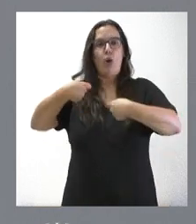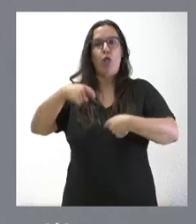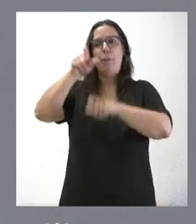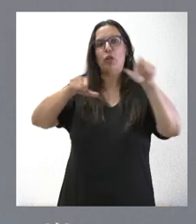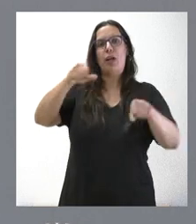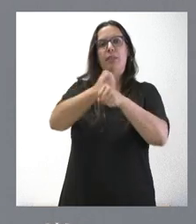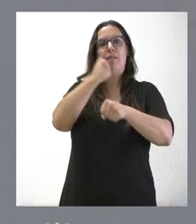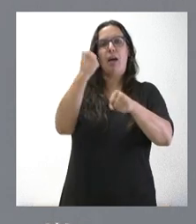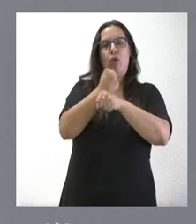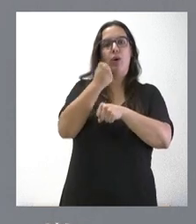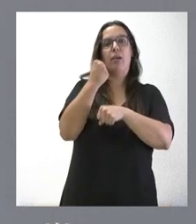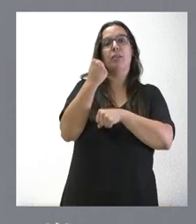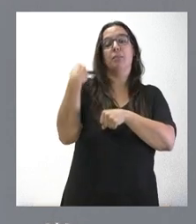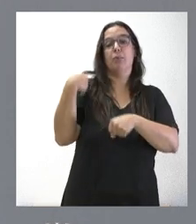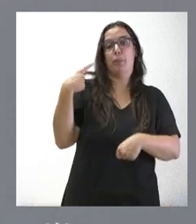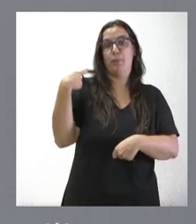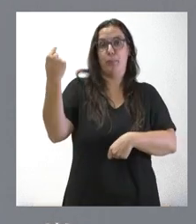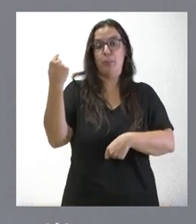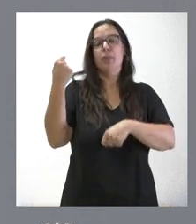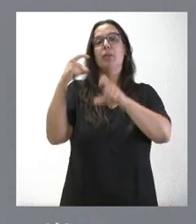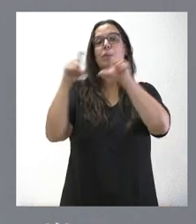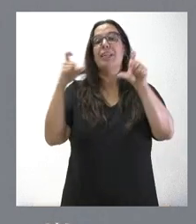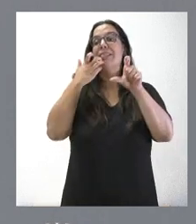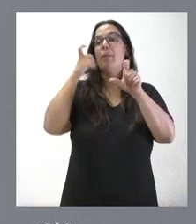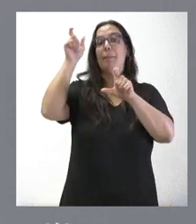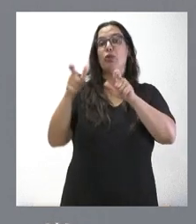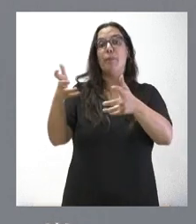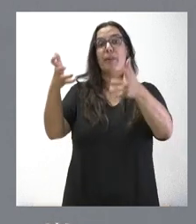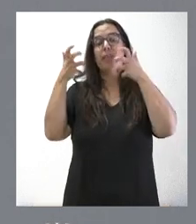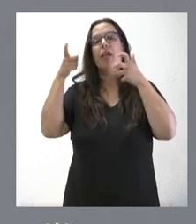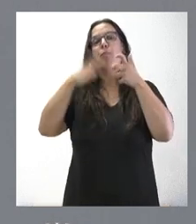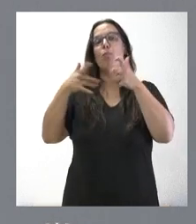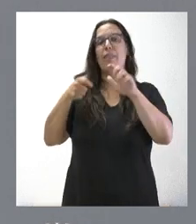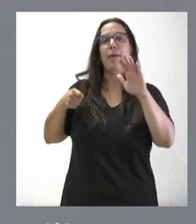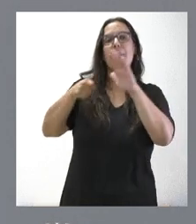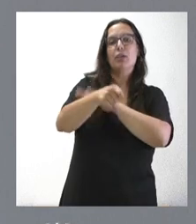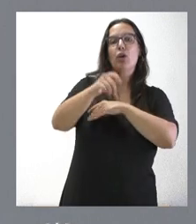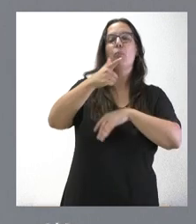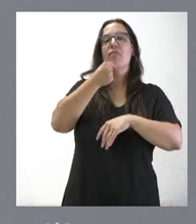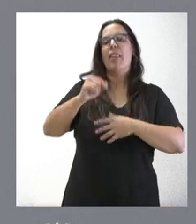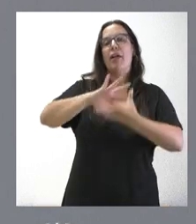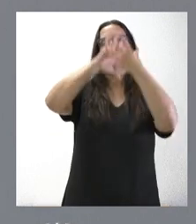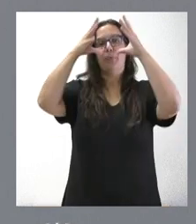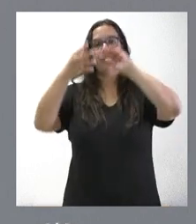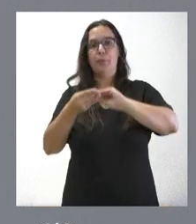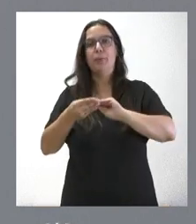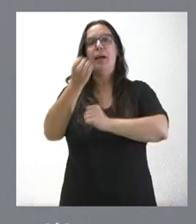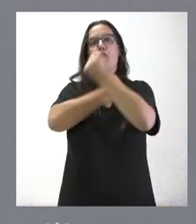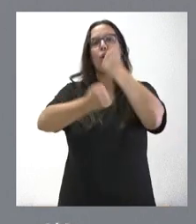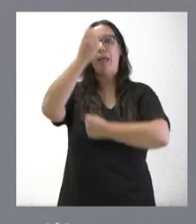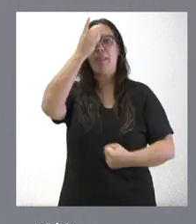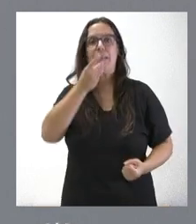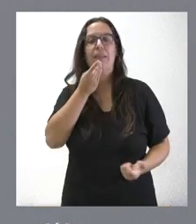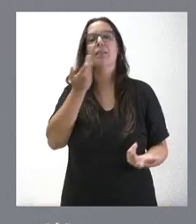por cuenta ajena y siempre que el beneficiario lleve a cabo una actuación o inversión que facilite la transición de su actividad productiva hacia una economía digital